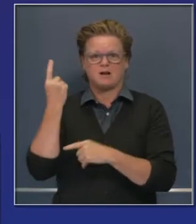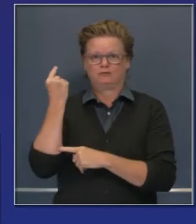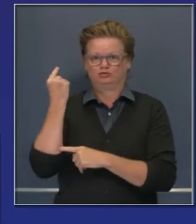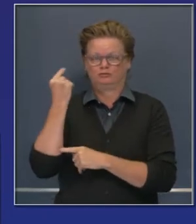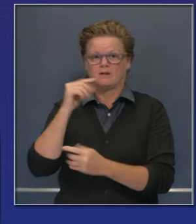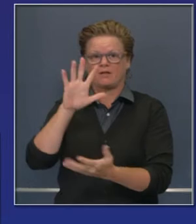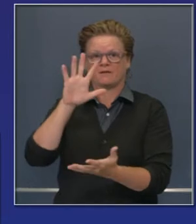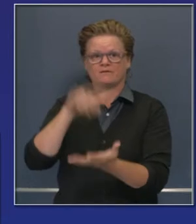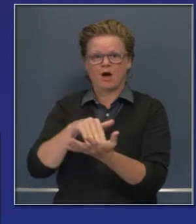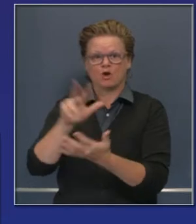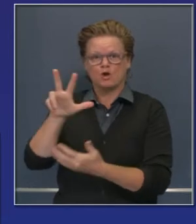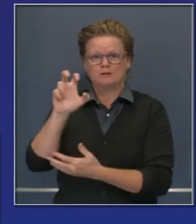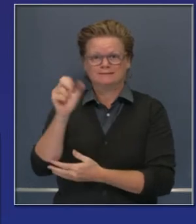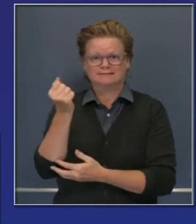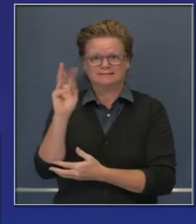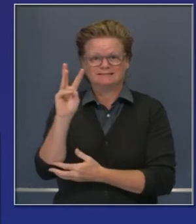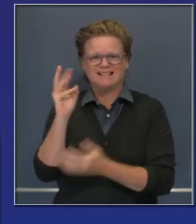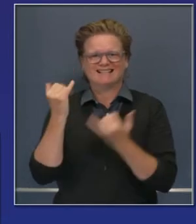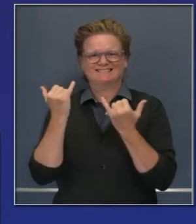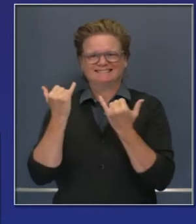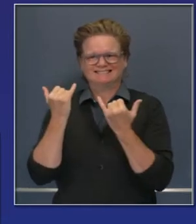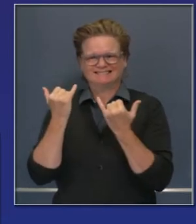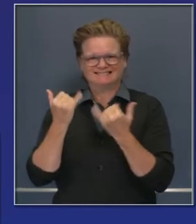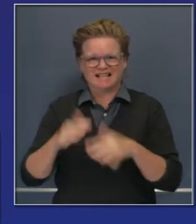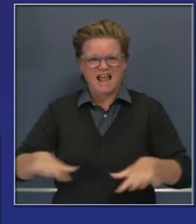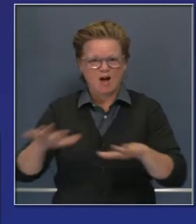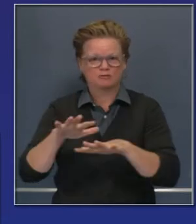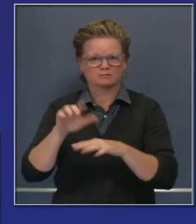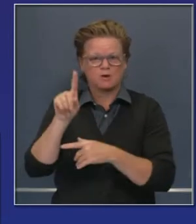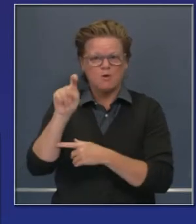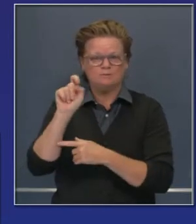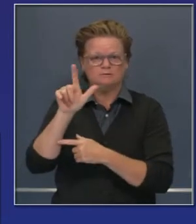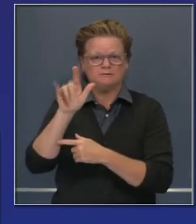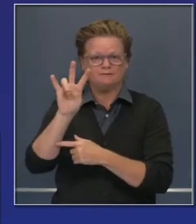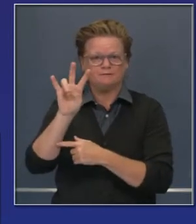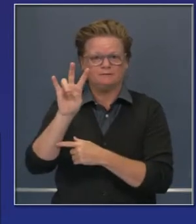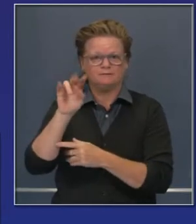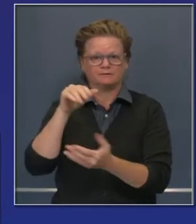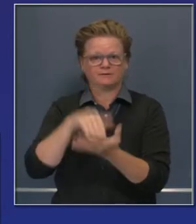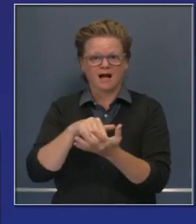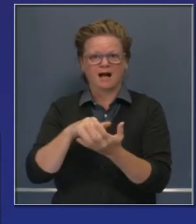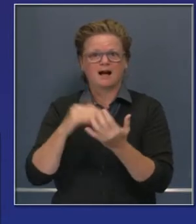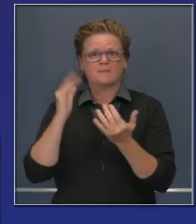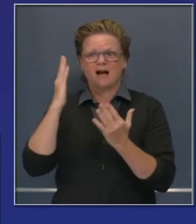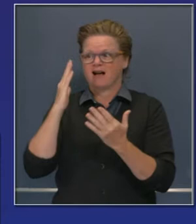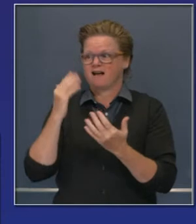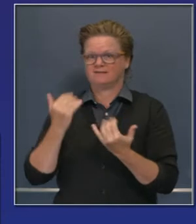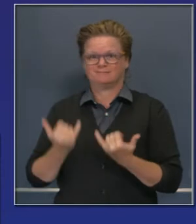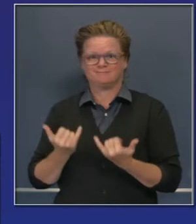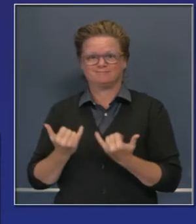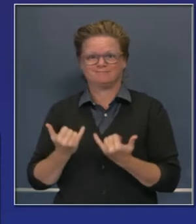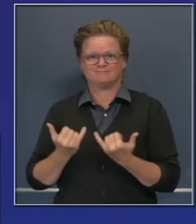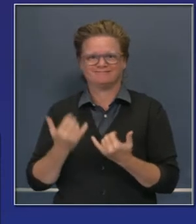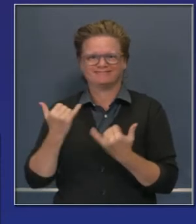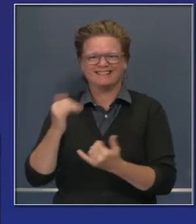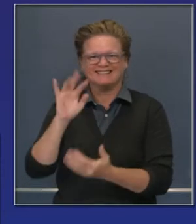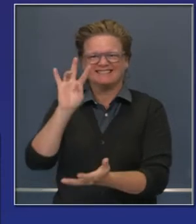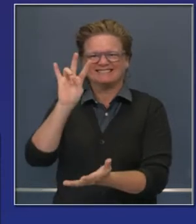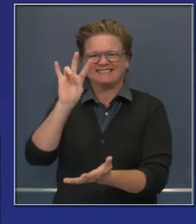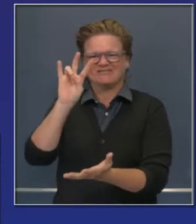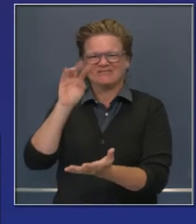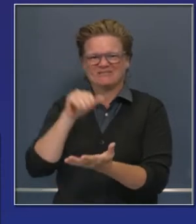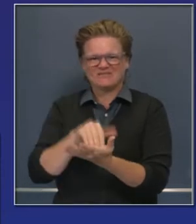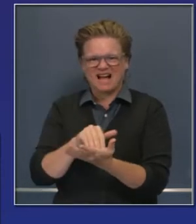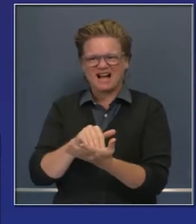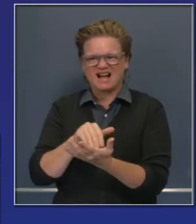de California, impactando 157,000 acres. Pueden ver ustedes las estadísticas aquí en el estado.